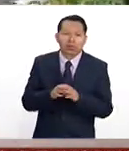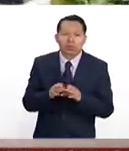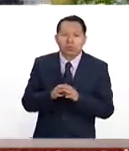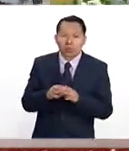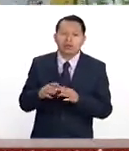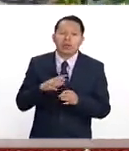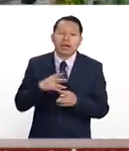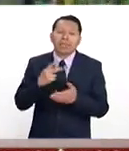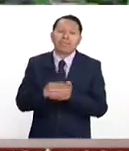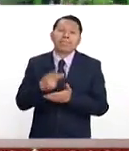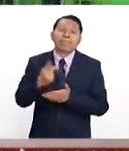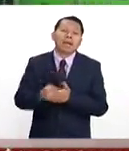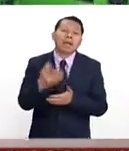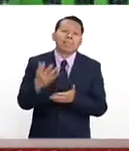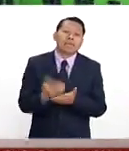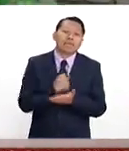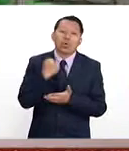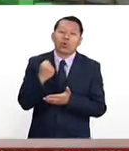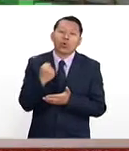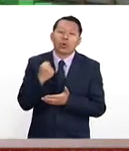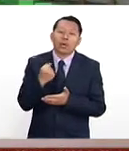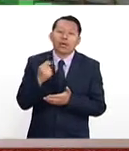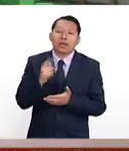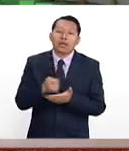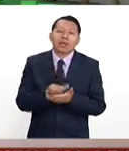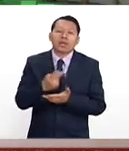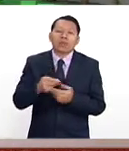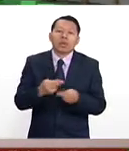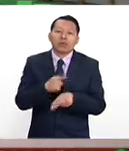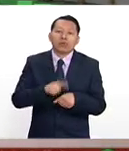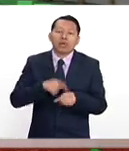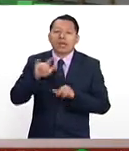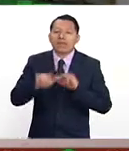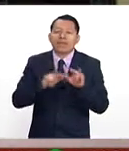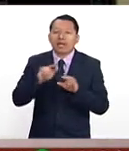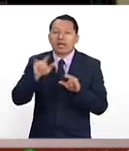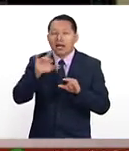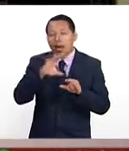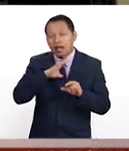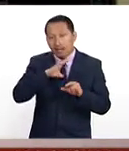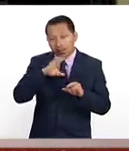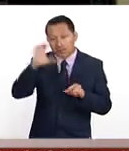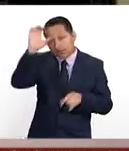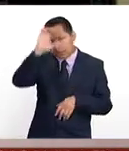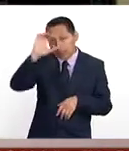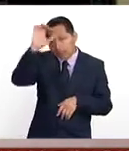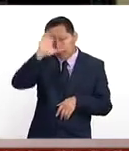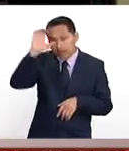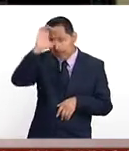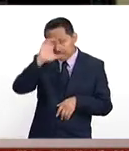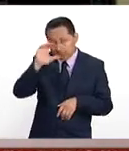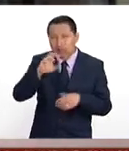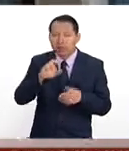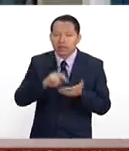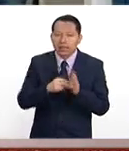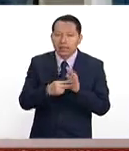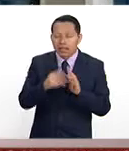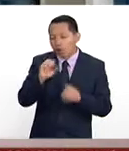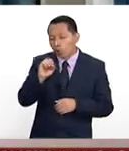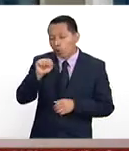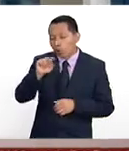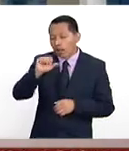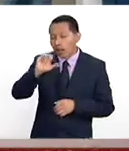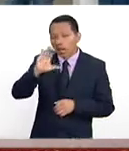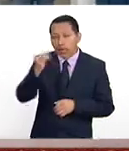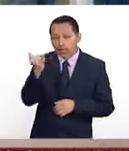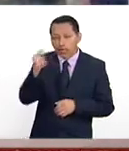galardón, nos dieron el galardón del Premio Nacional de la Feria de las Ciencias de la Ingeniería del CONACY. Para abundar